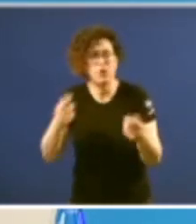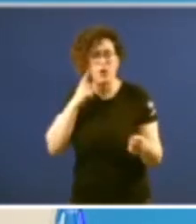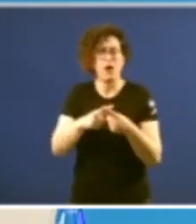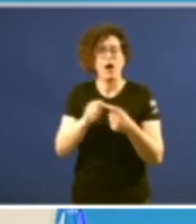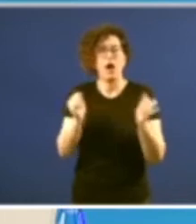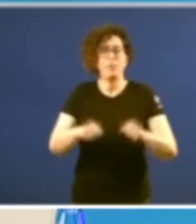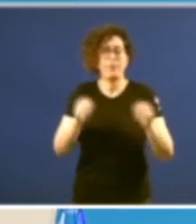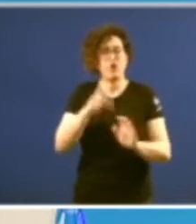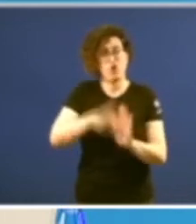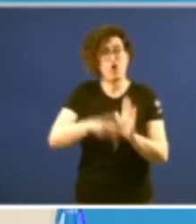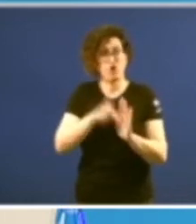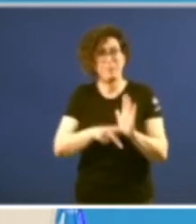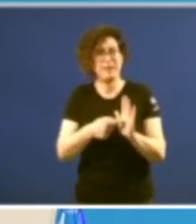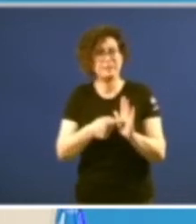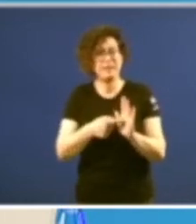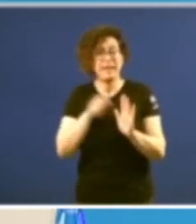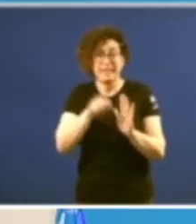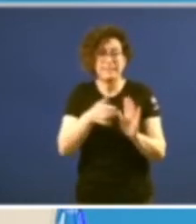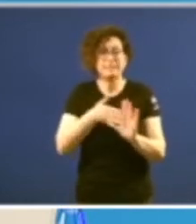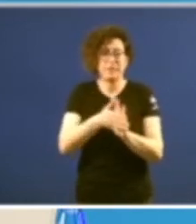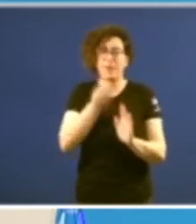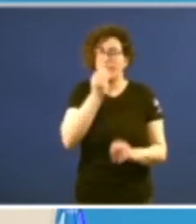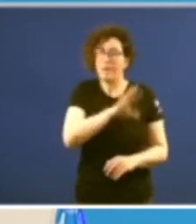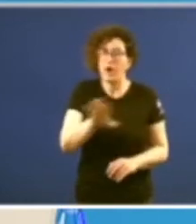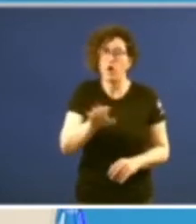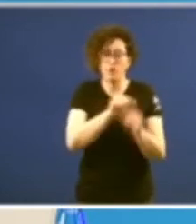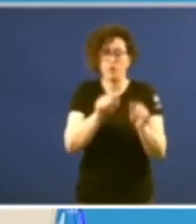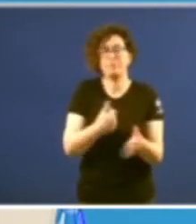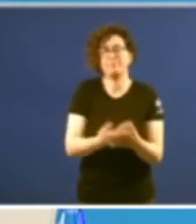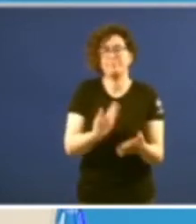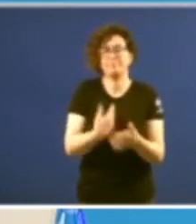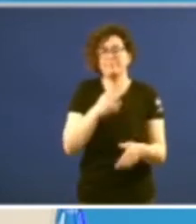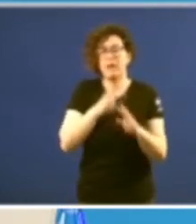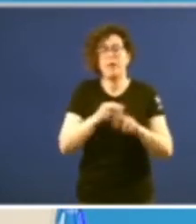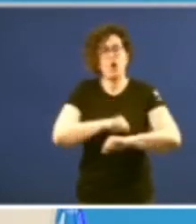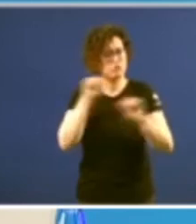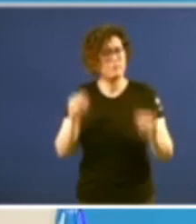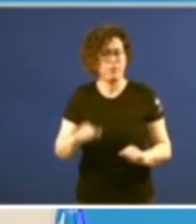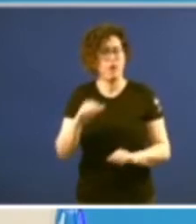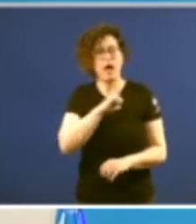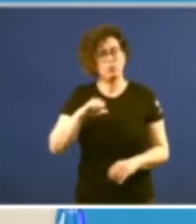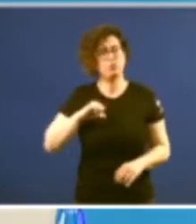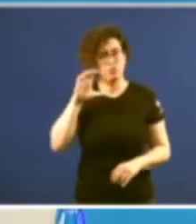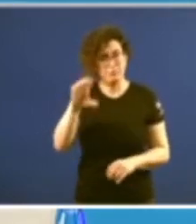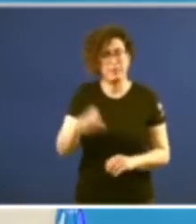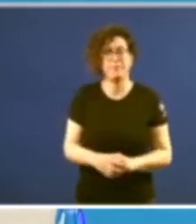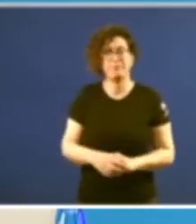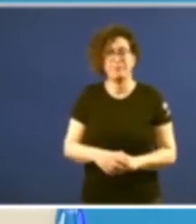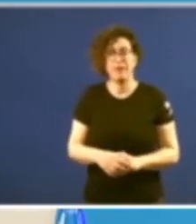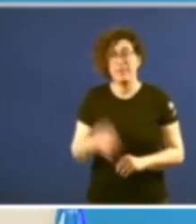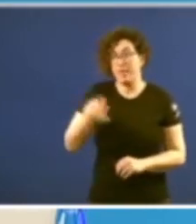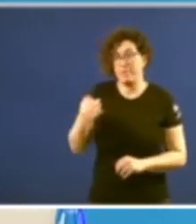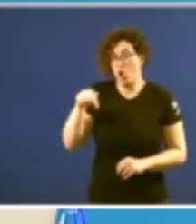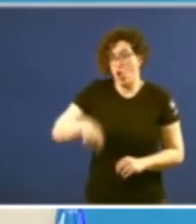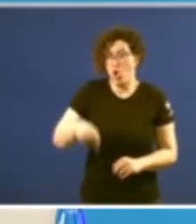de normas é a mellor e a máis inequívoca moestra desa consolidación autonómica é de justicia hoxe